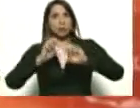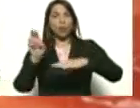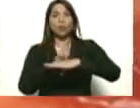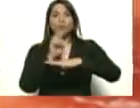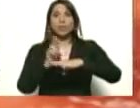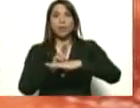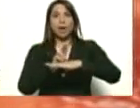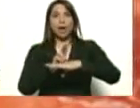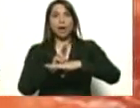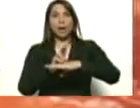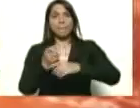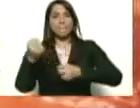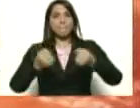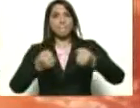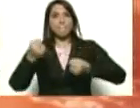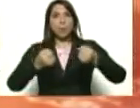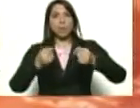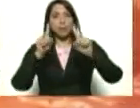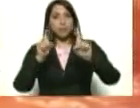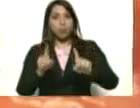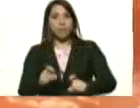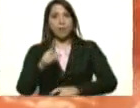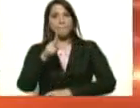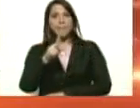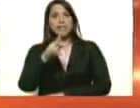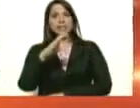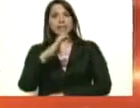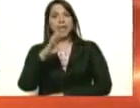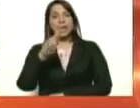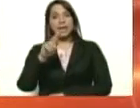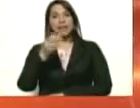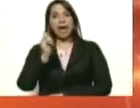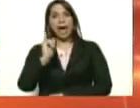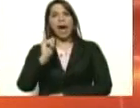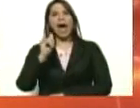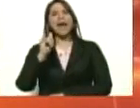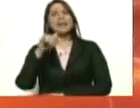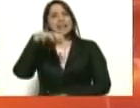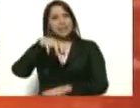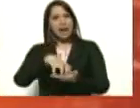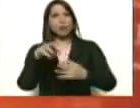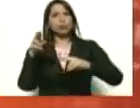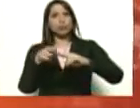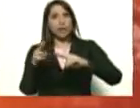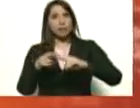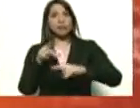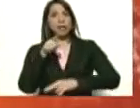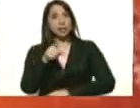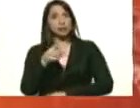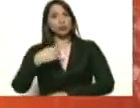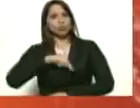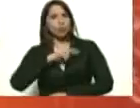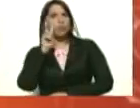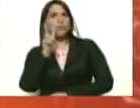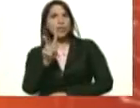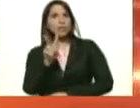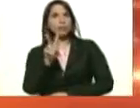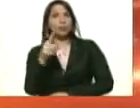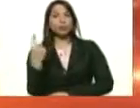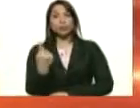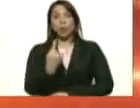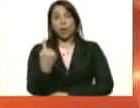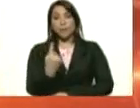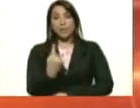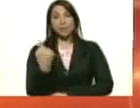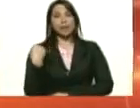para pruebas PCR que se encuentra en el estado Táchira. Una situación inédita, como hemos visto, que no solamente